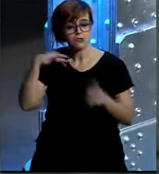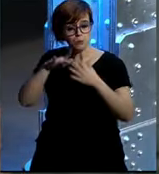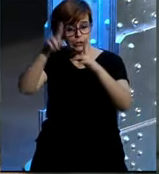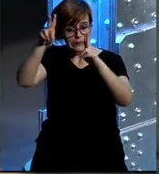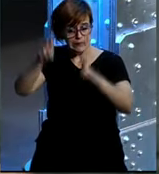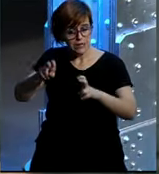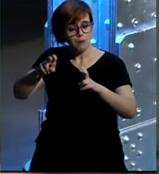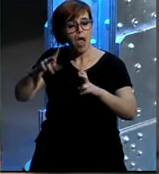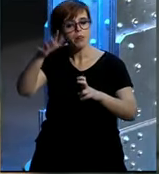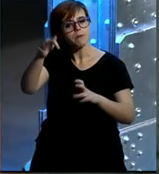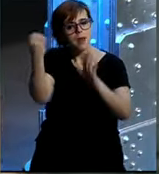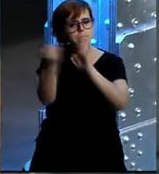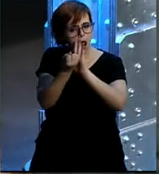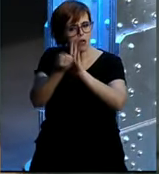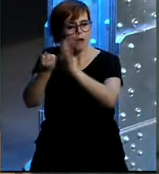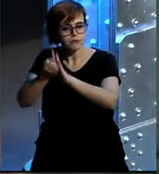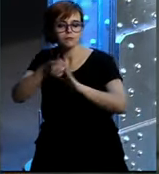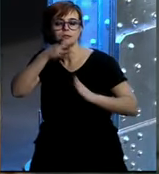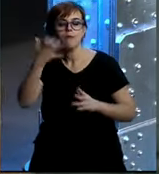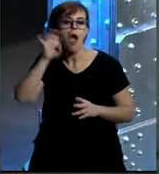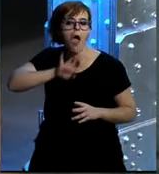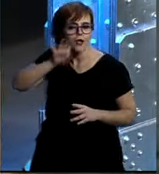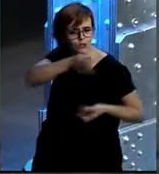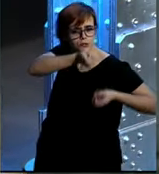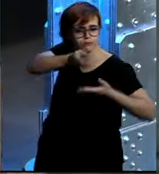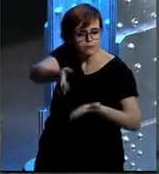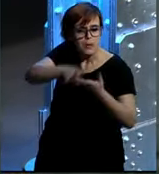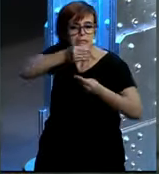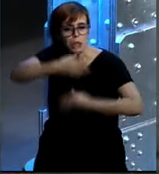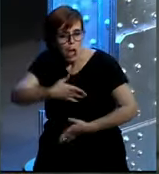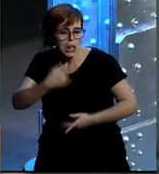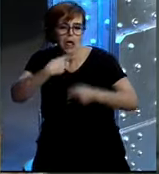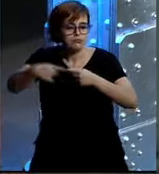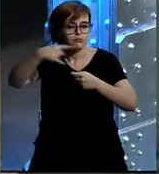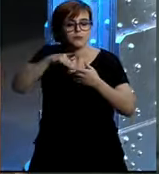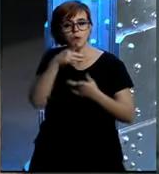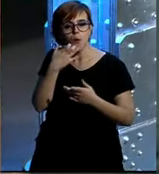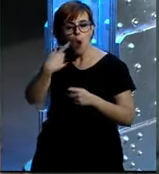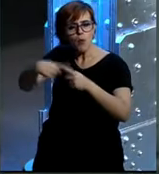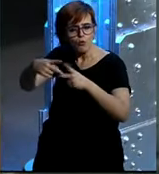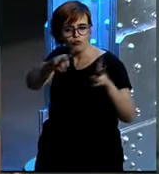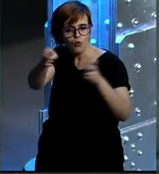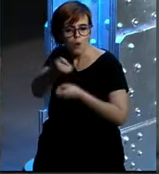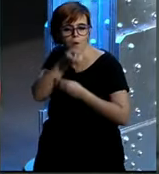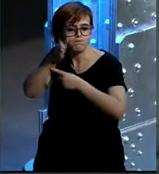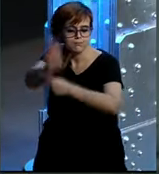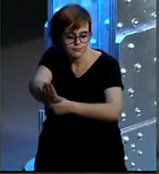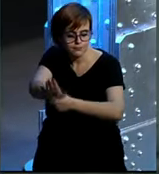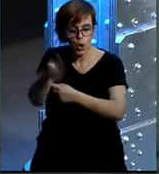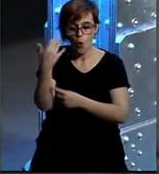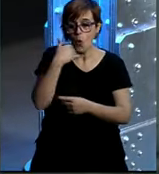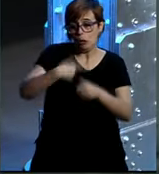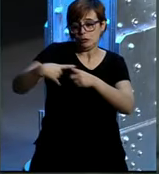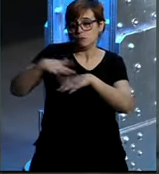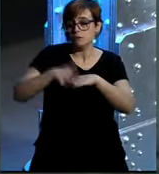nivel corporativo, pero hablamos también mucho de nuestras marcas, con anécdotas de nuestras marcas, con la historia de nuestras marcas, con los lanzamientos que hacen nuestras marcas y también nos permite,